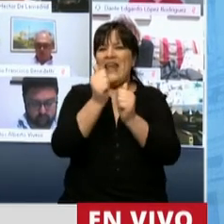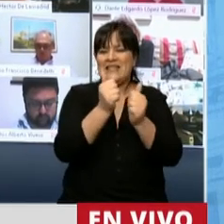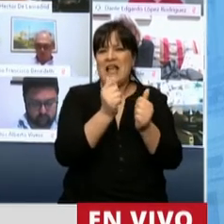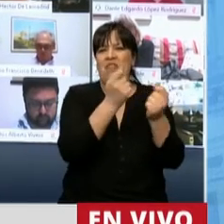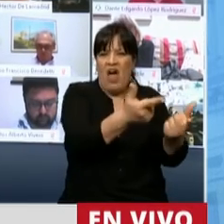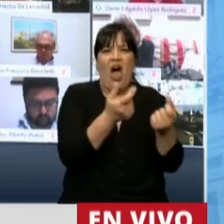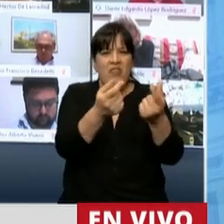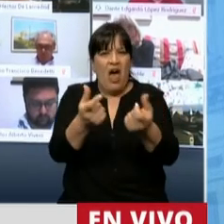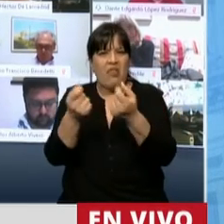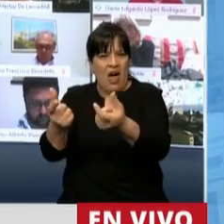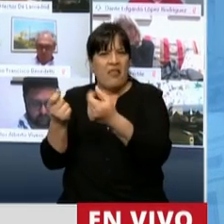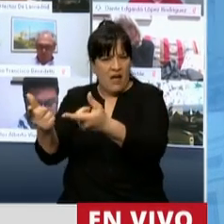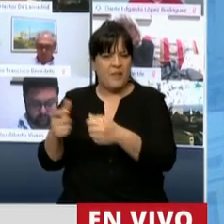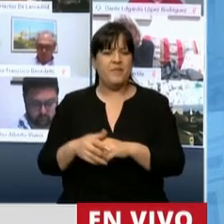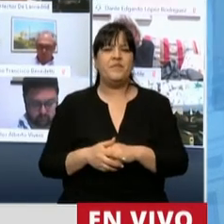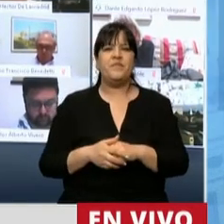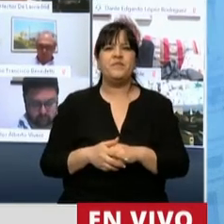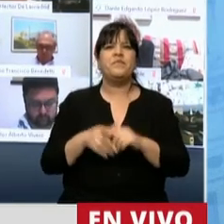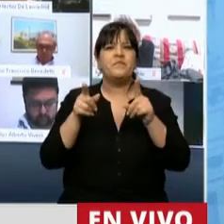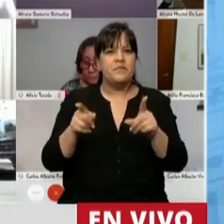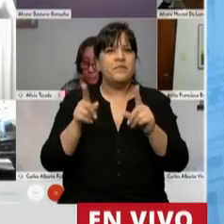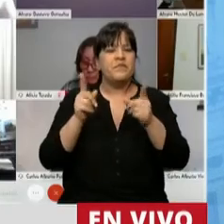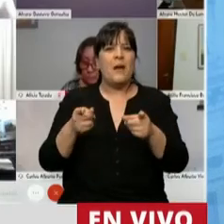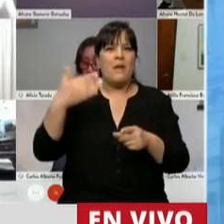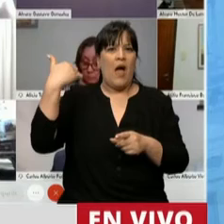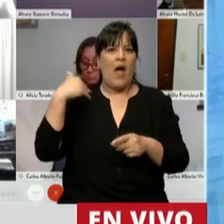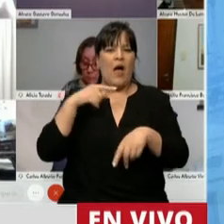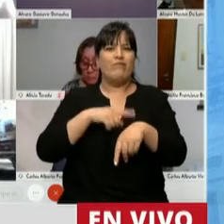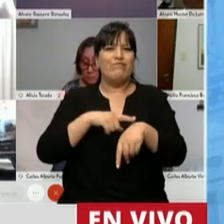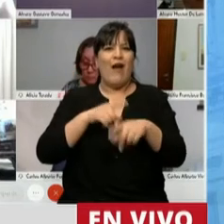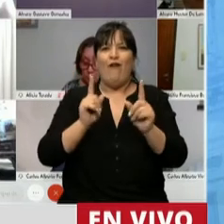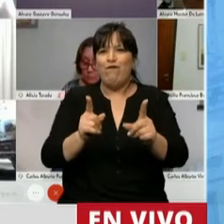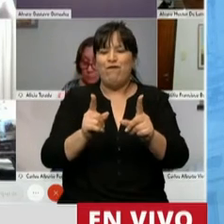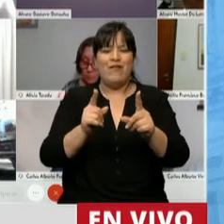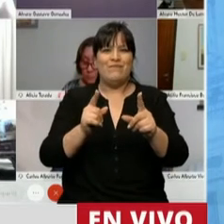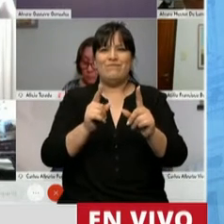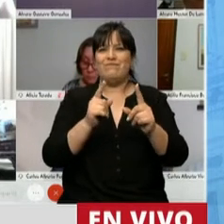aparecía como de difícil sostenibilidad fiscal.